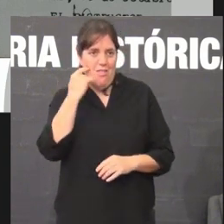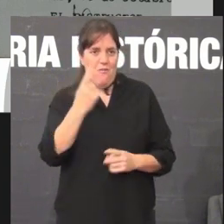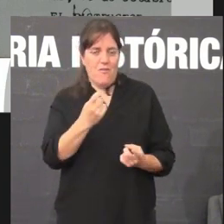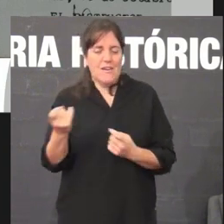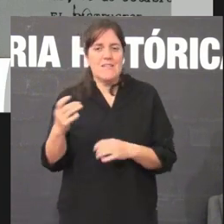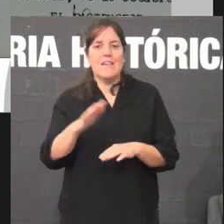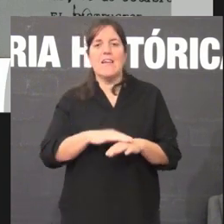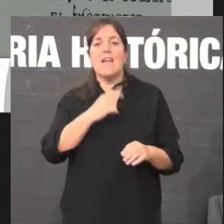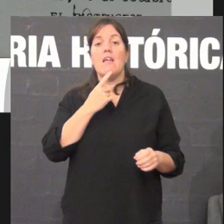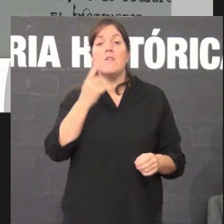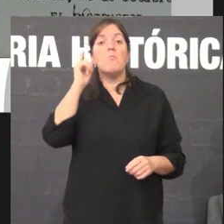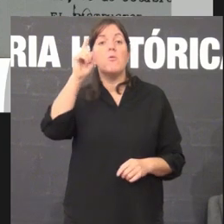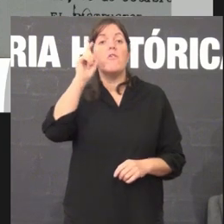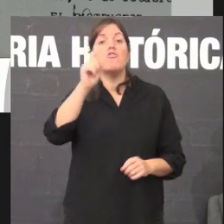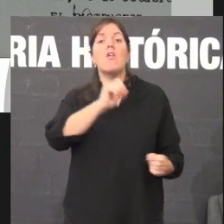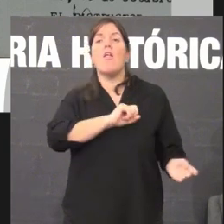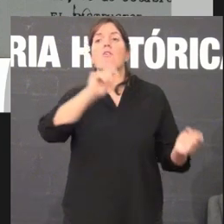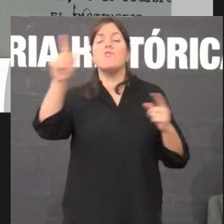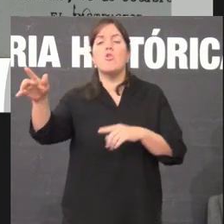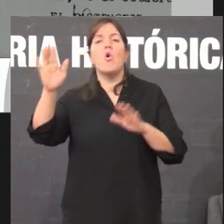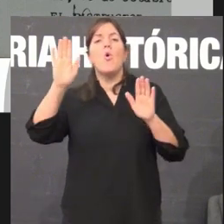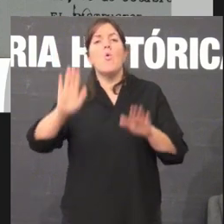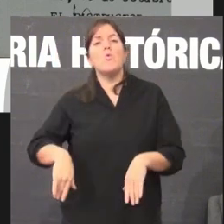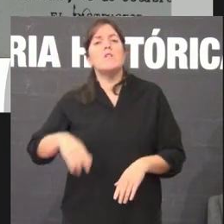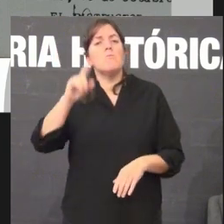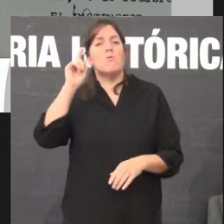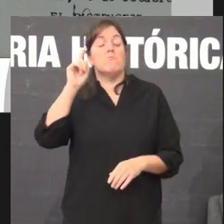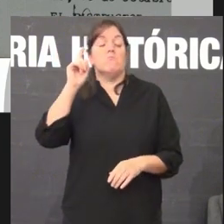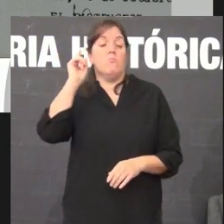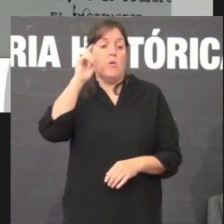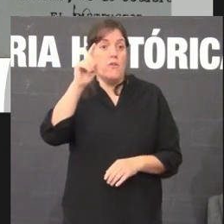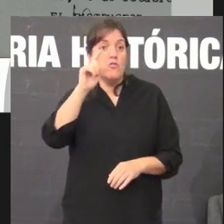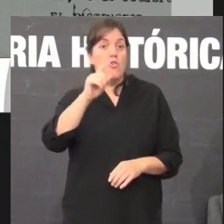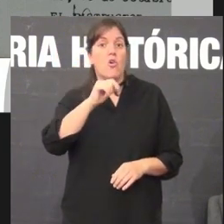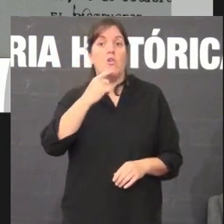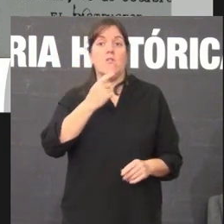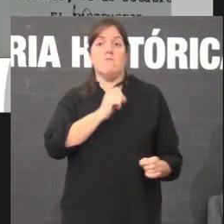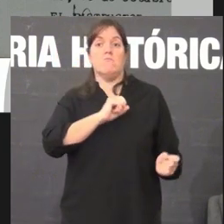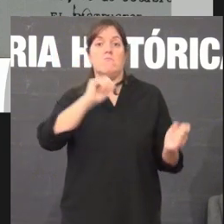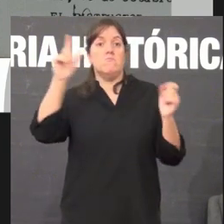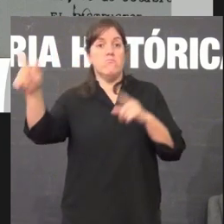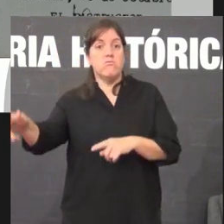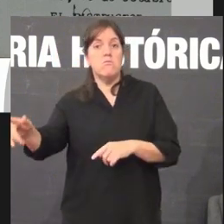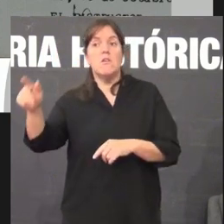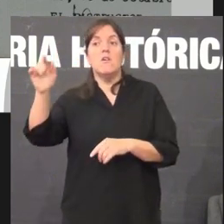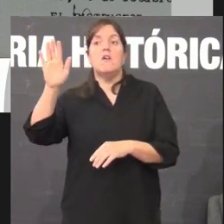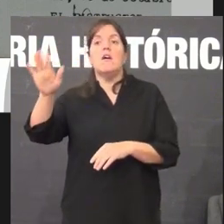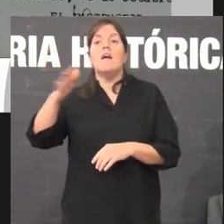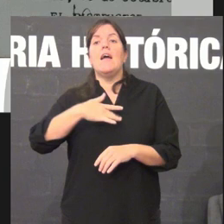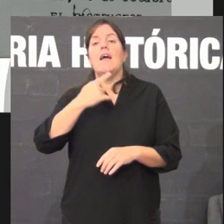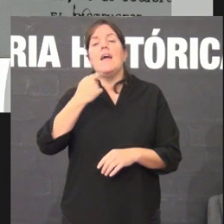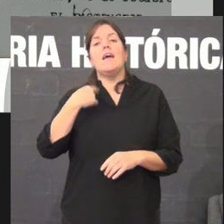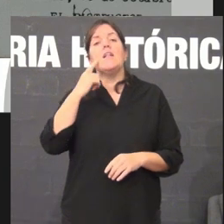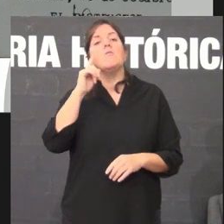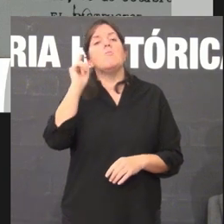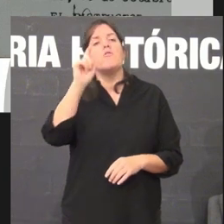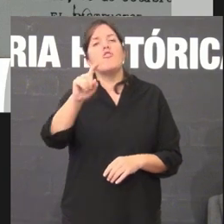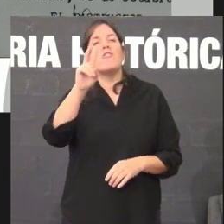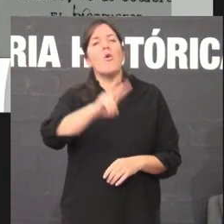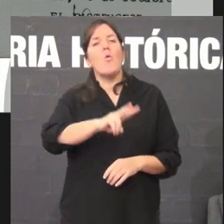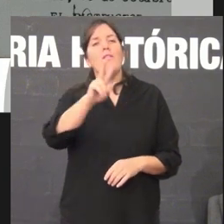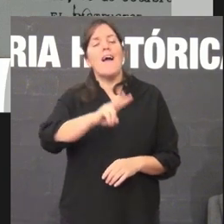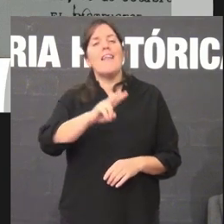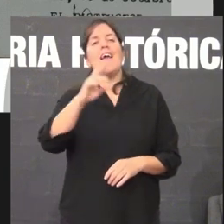desterro do profesorado por exemplo o último profesor en manterse nesa situación de desterro foi o catedrático de secundaria Francisco Rodríguez que no ano